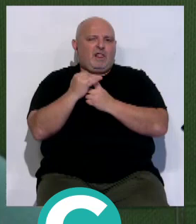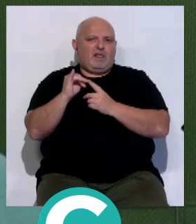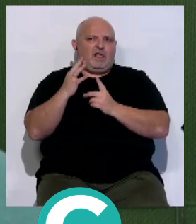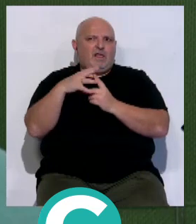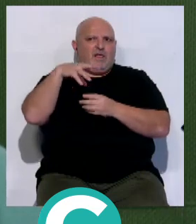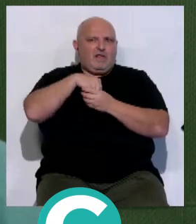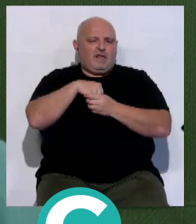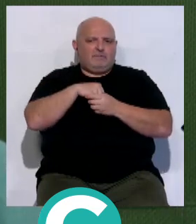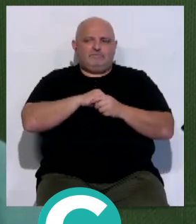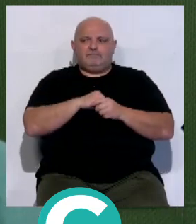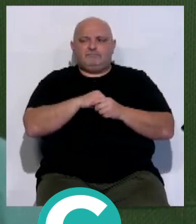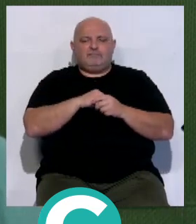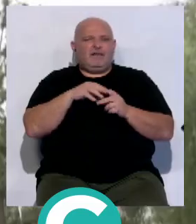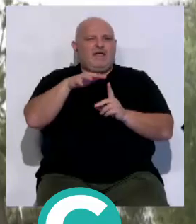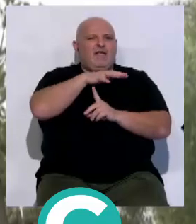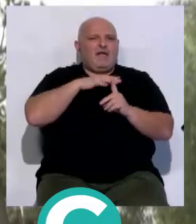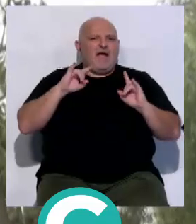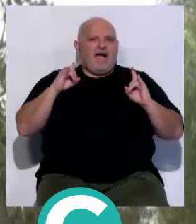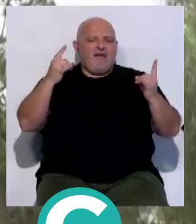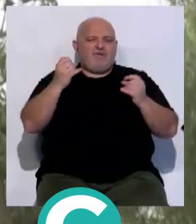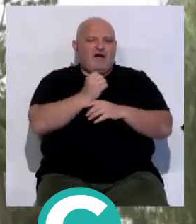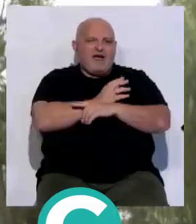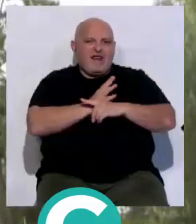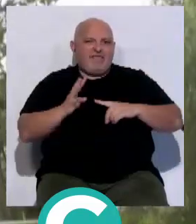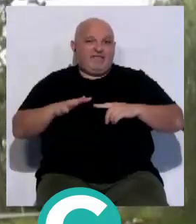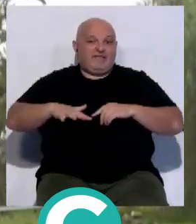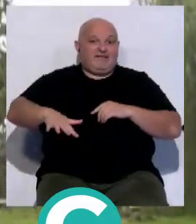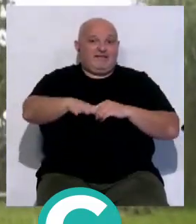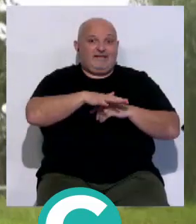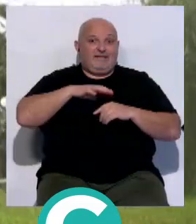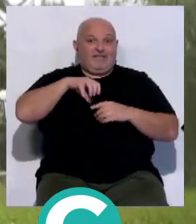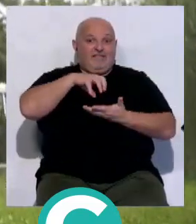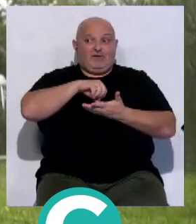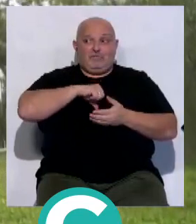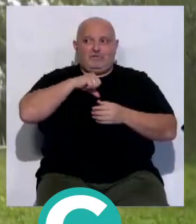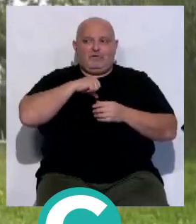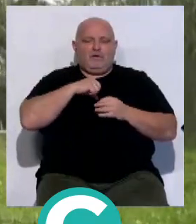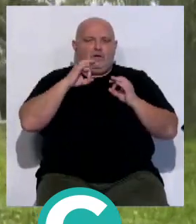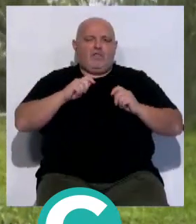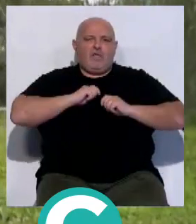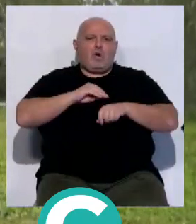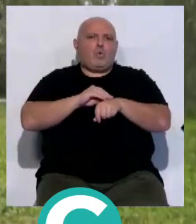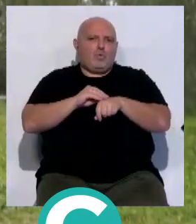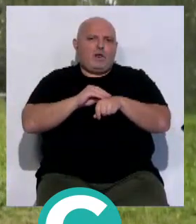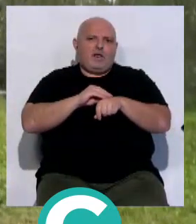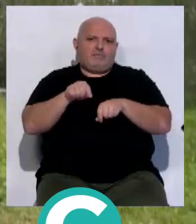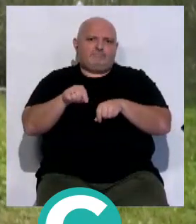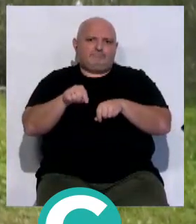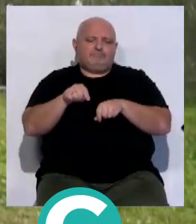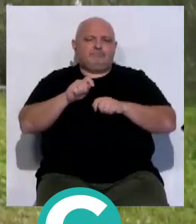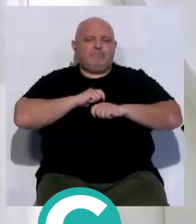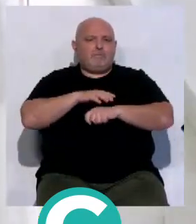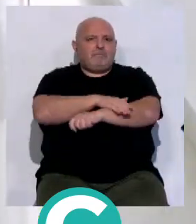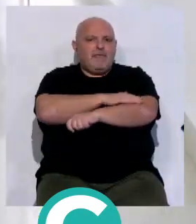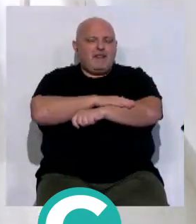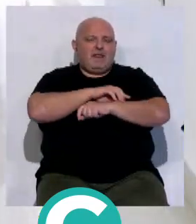entorno está la familia. Los espacios de arbolado y jardines del entorno de este centro hospitalario son curativos para estos pacientes, en su piel